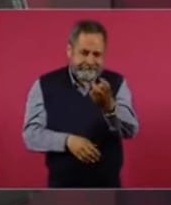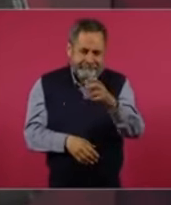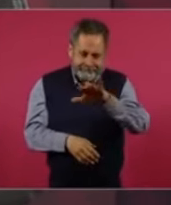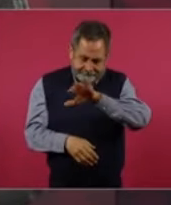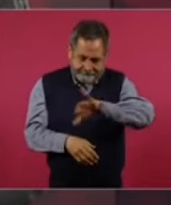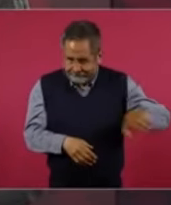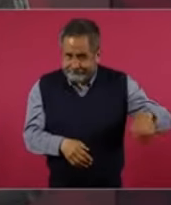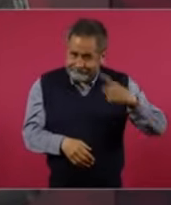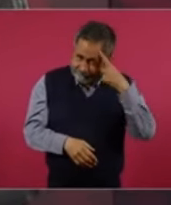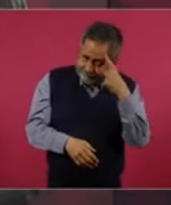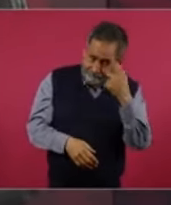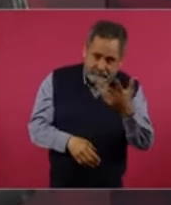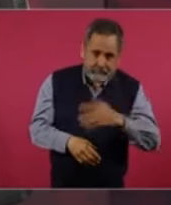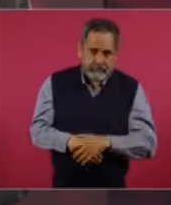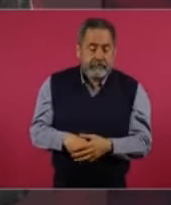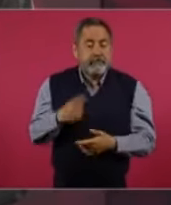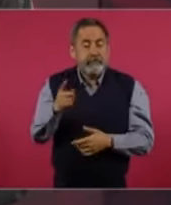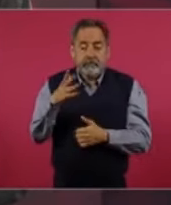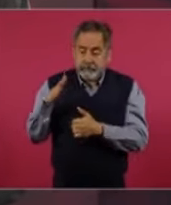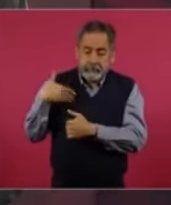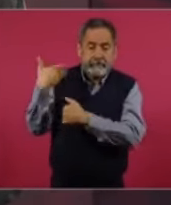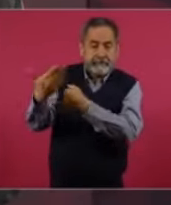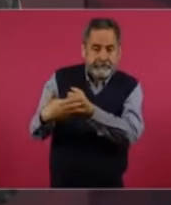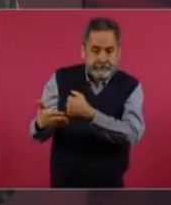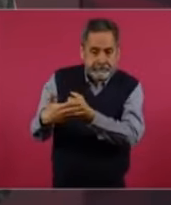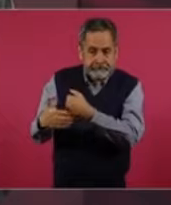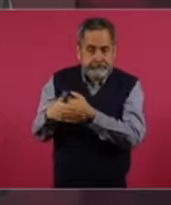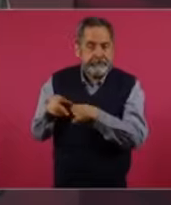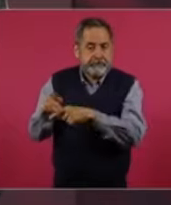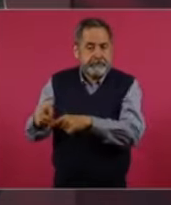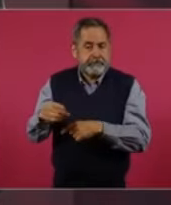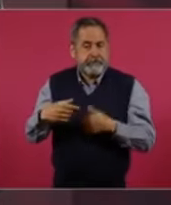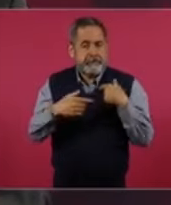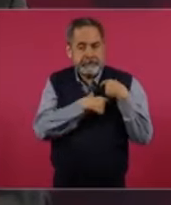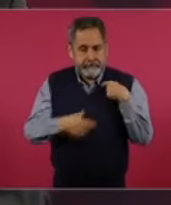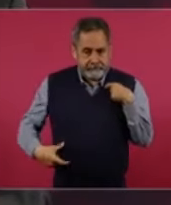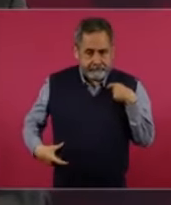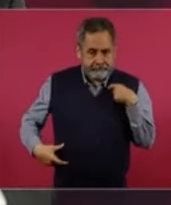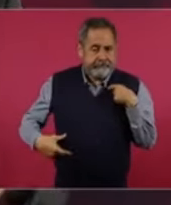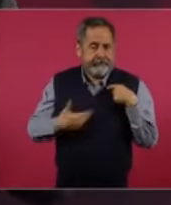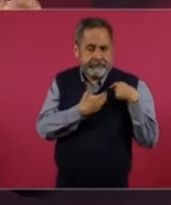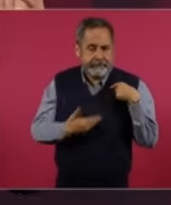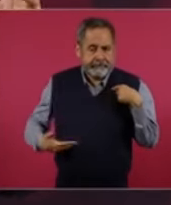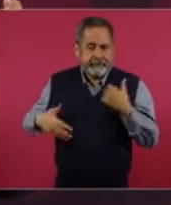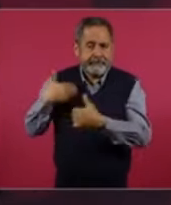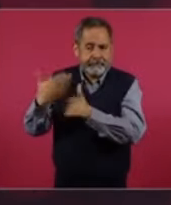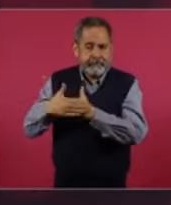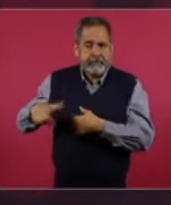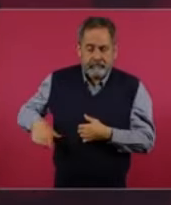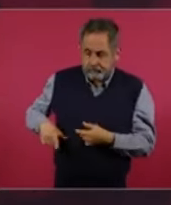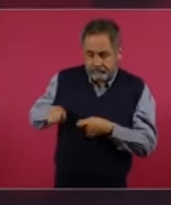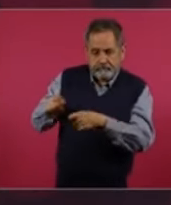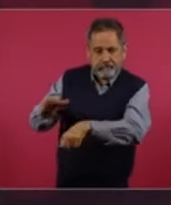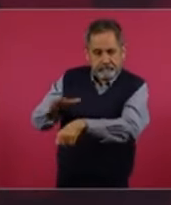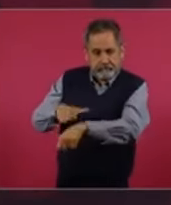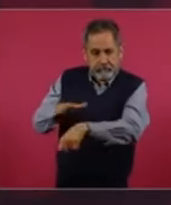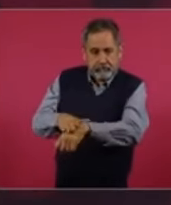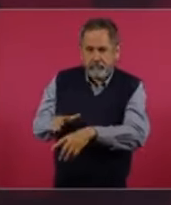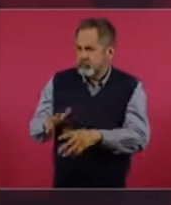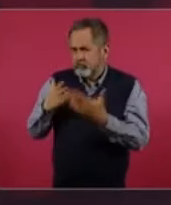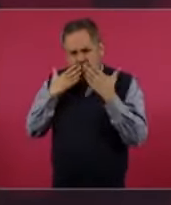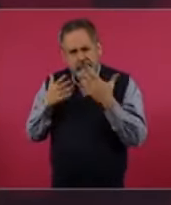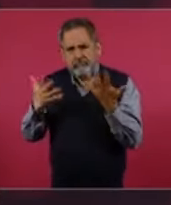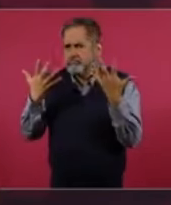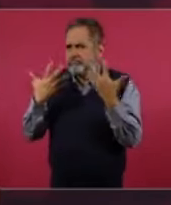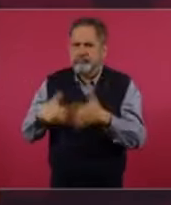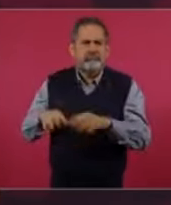Entonces, para la próxima administración, el próximo gobierno van a funcionar muy bien